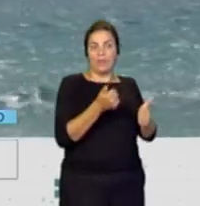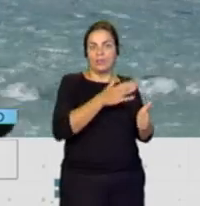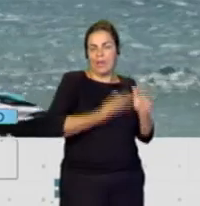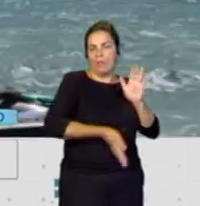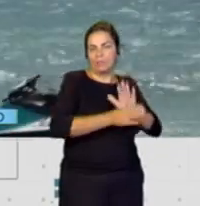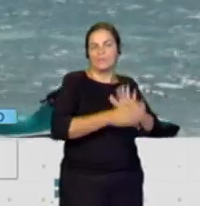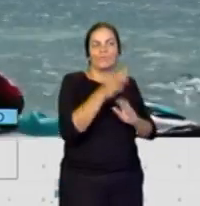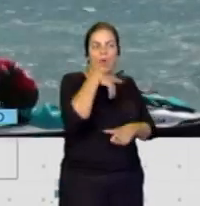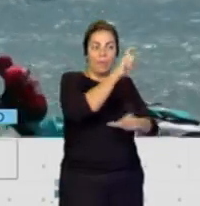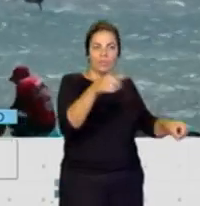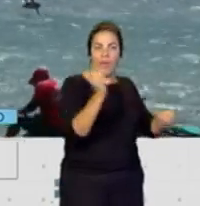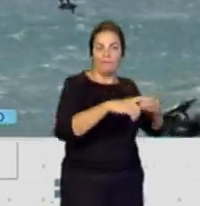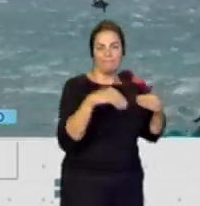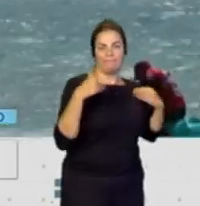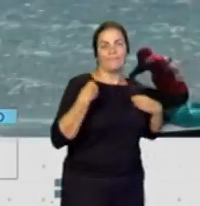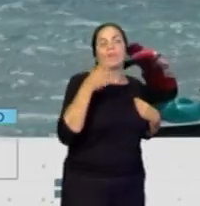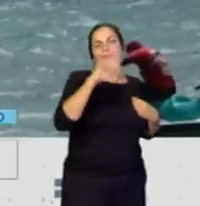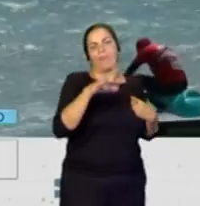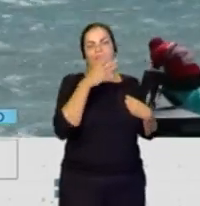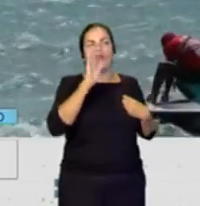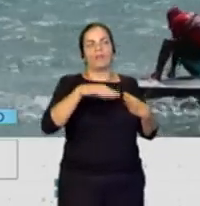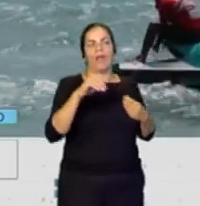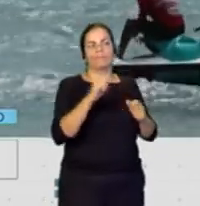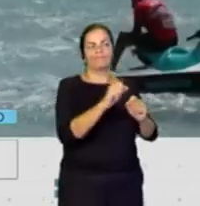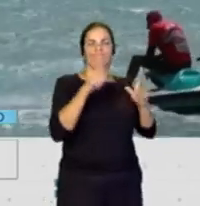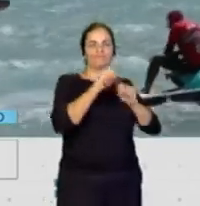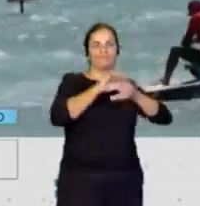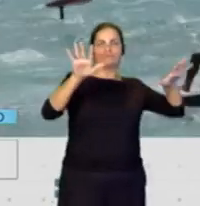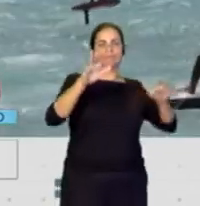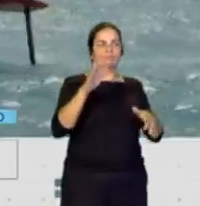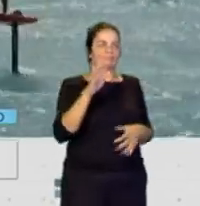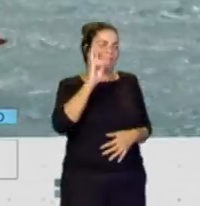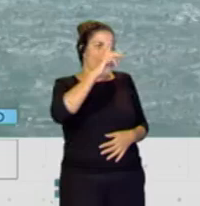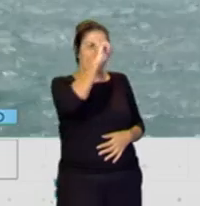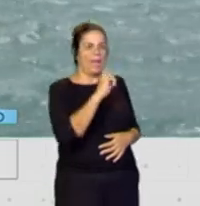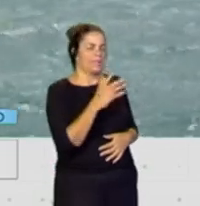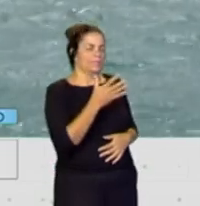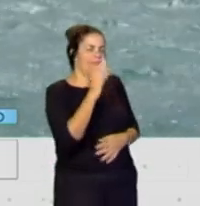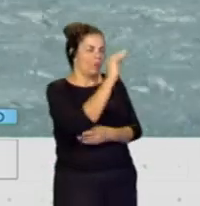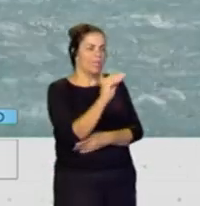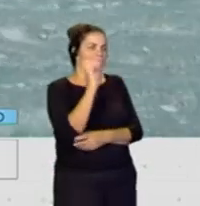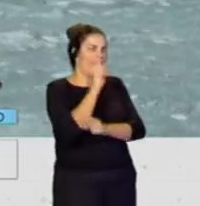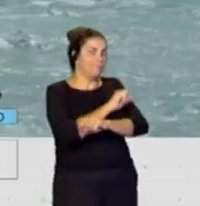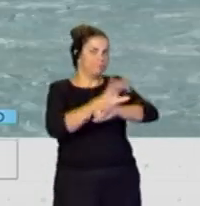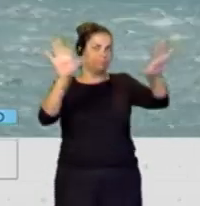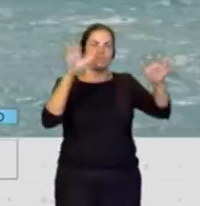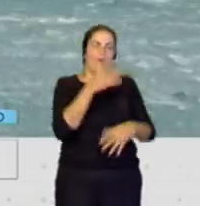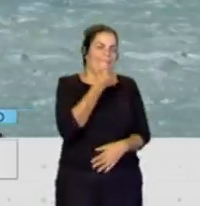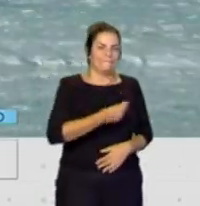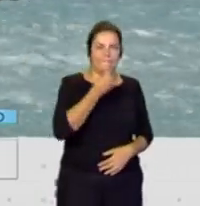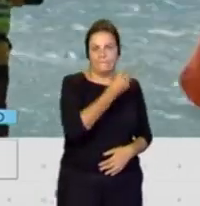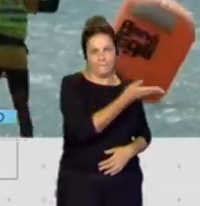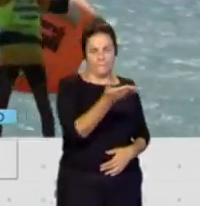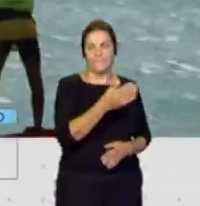todos los involucrados, también por los resultados mediáticos que hagan llegar esas imágenes preciosas de Fuenteventura a todo el mundo. ¿Y qué expectativas hay para esa